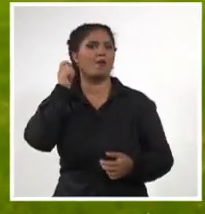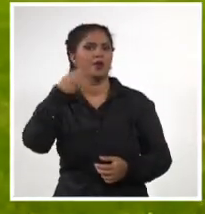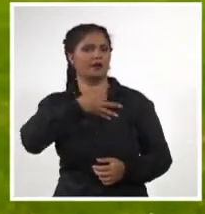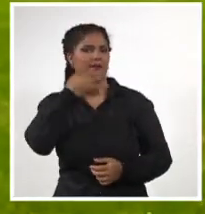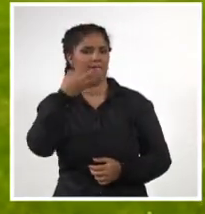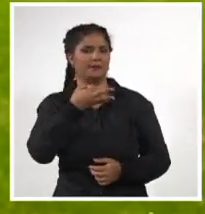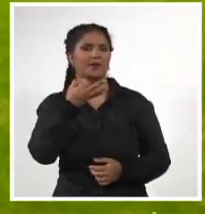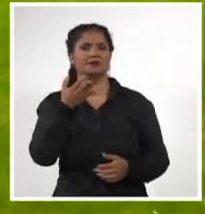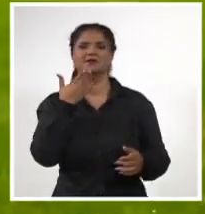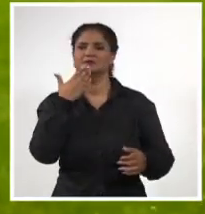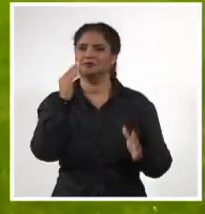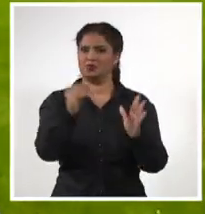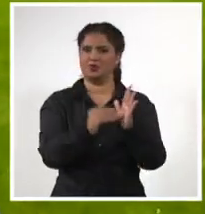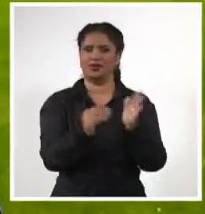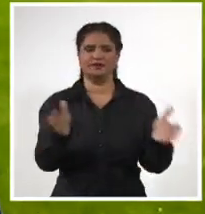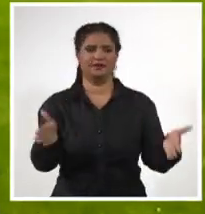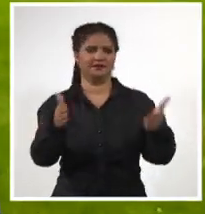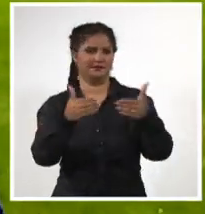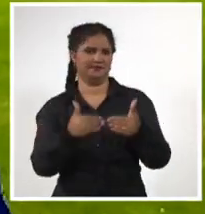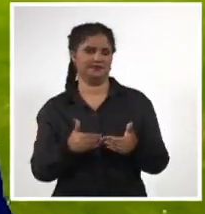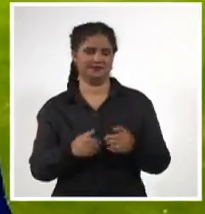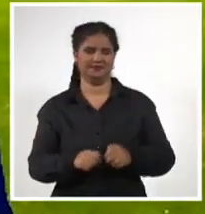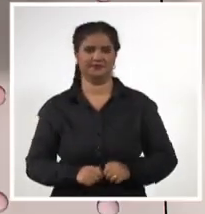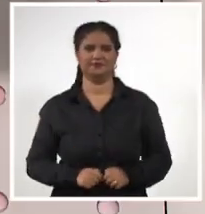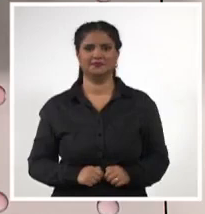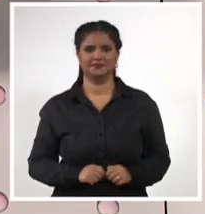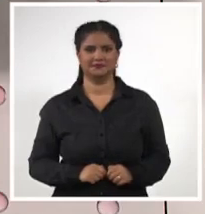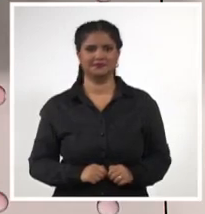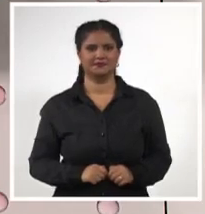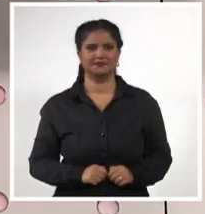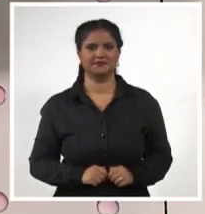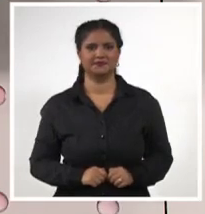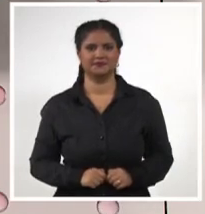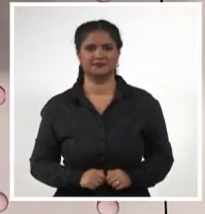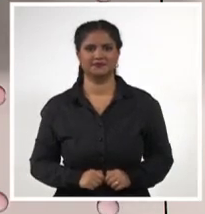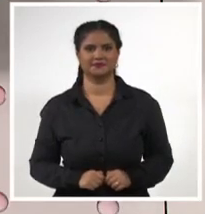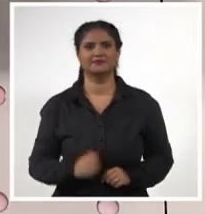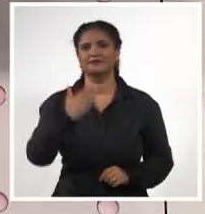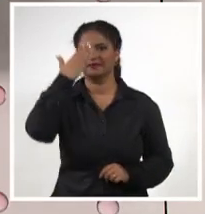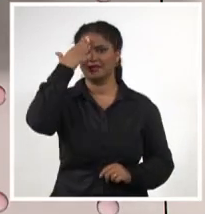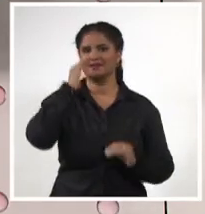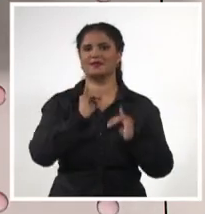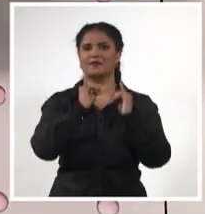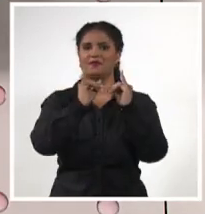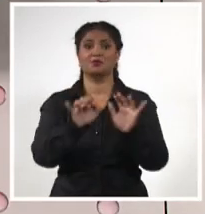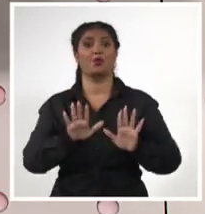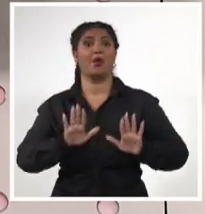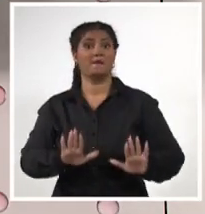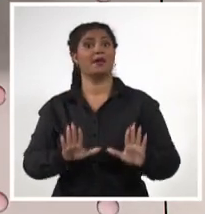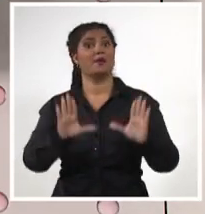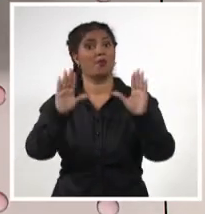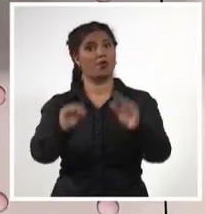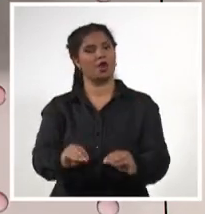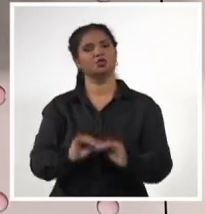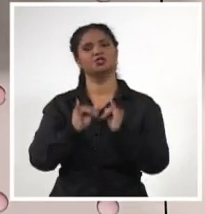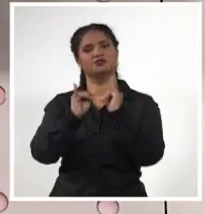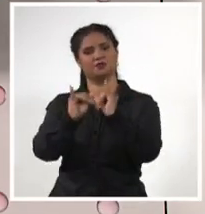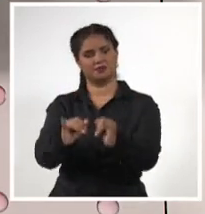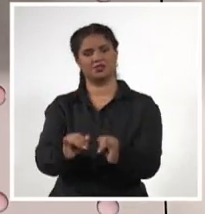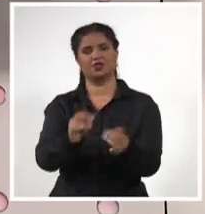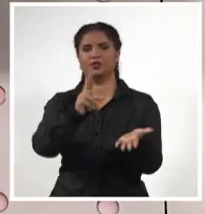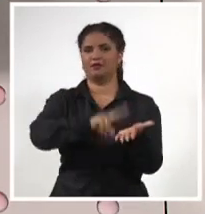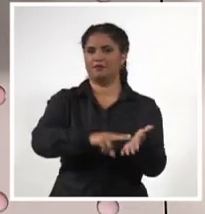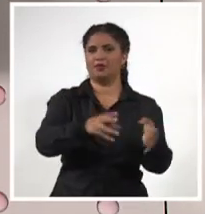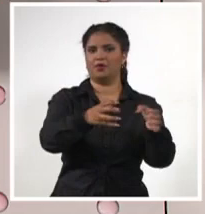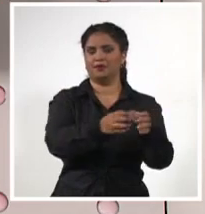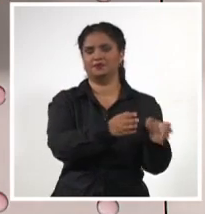próximos espacios. Te devuelvo la señal a los estudios centrales. Gracias, Pablo. Esperamos entonces la ampliación. Y el pugeo cubano